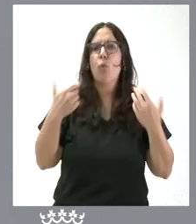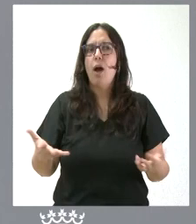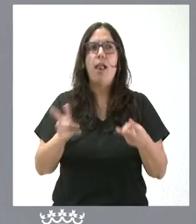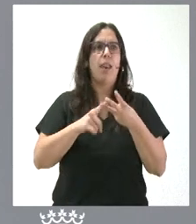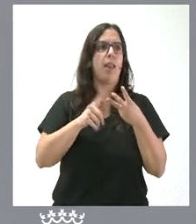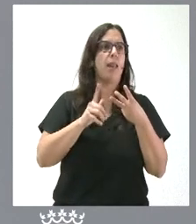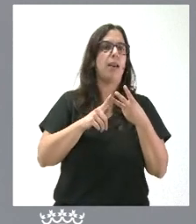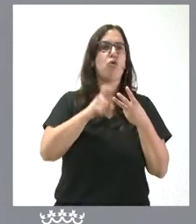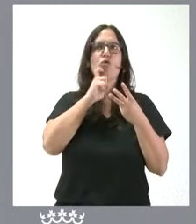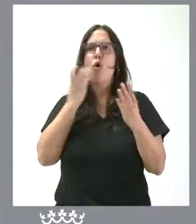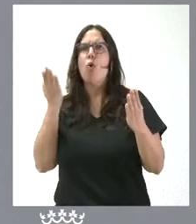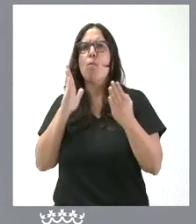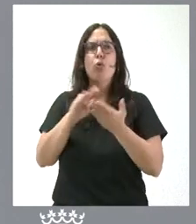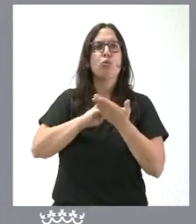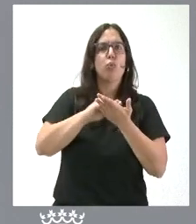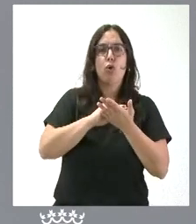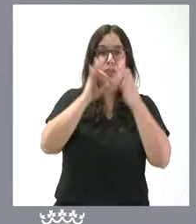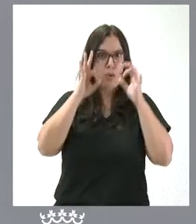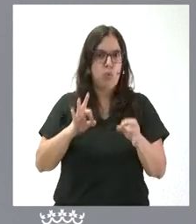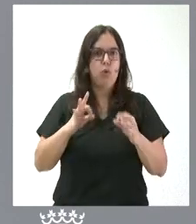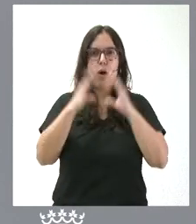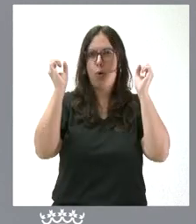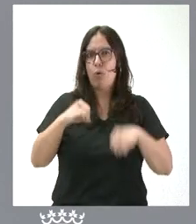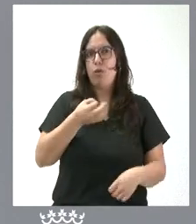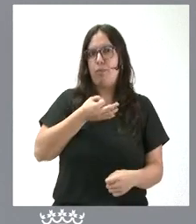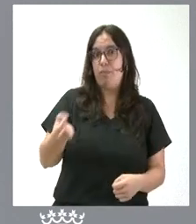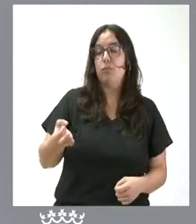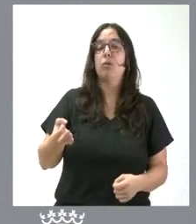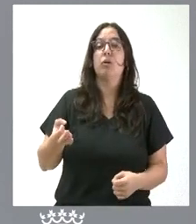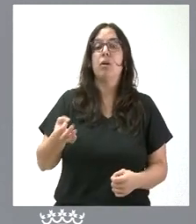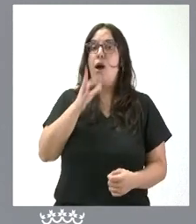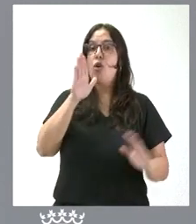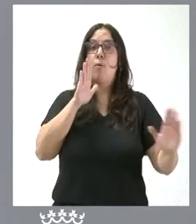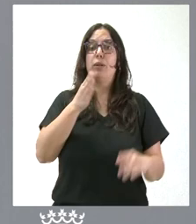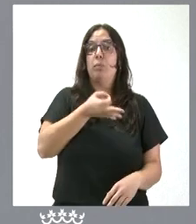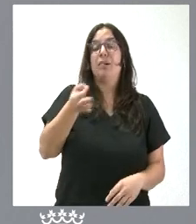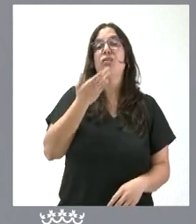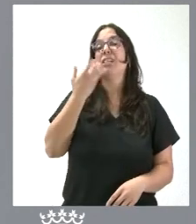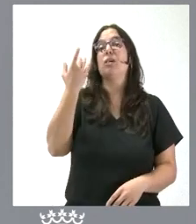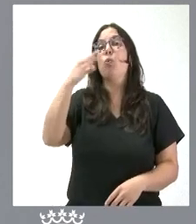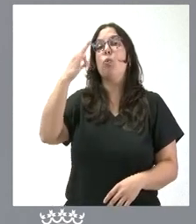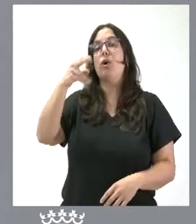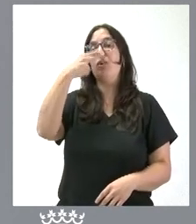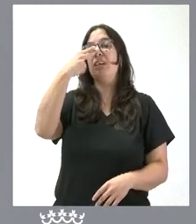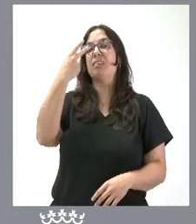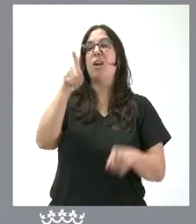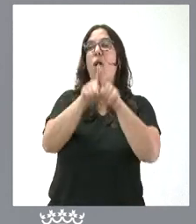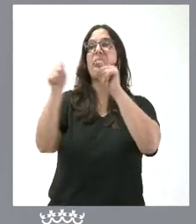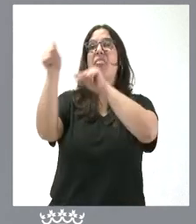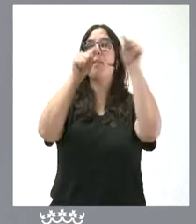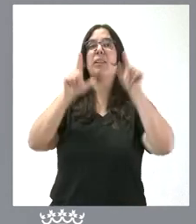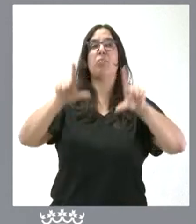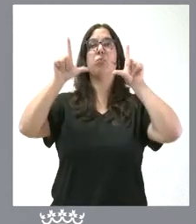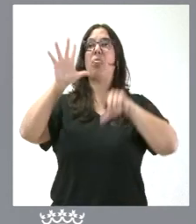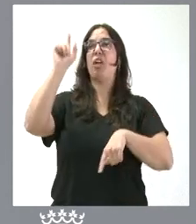cómo abordarlos, y este es el momento más adecuado. Si lo que queremos simplemente es hacer política en el ámbito parlamentario en un debate que dura